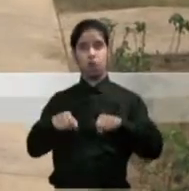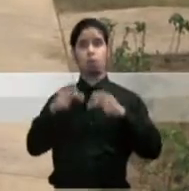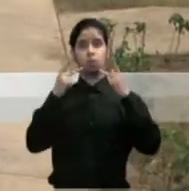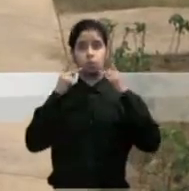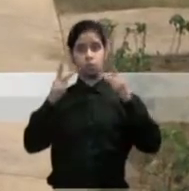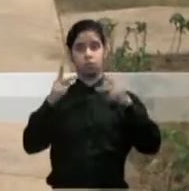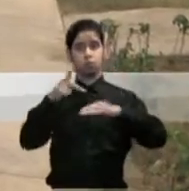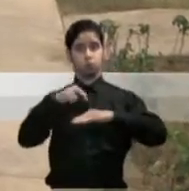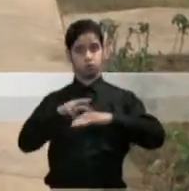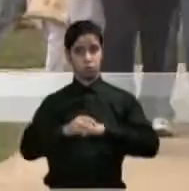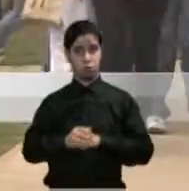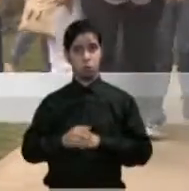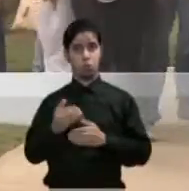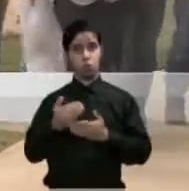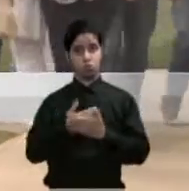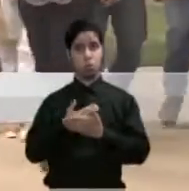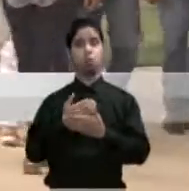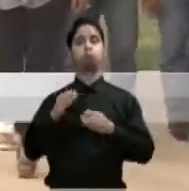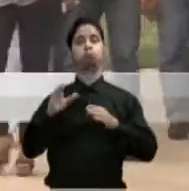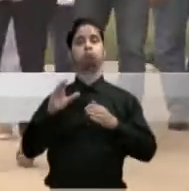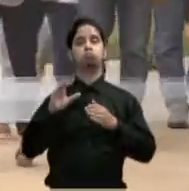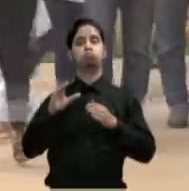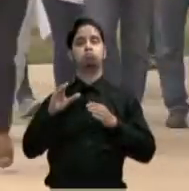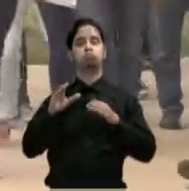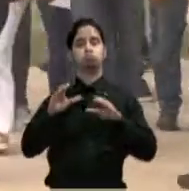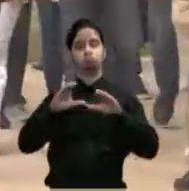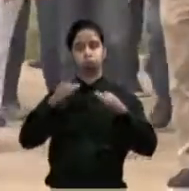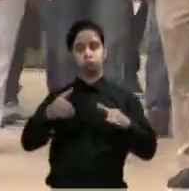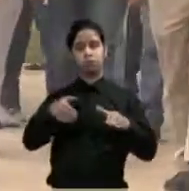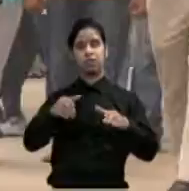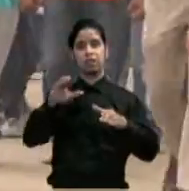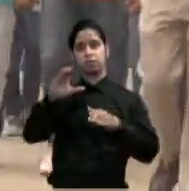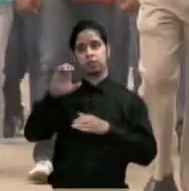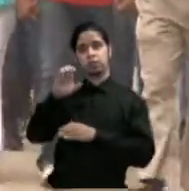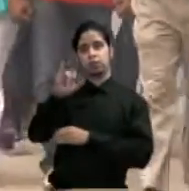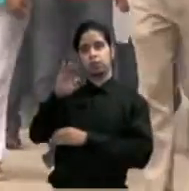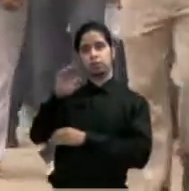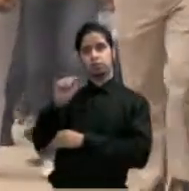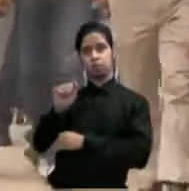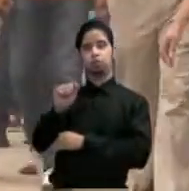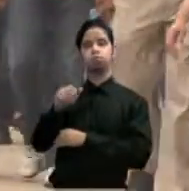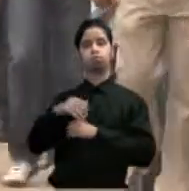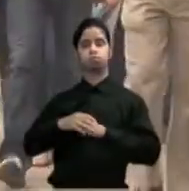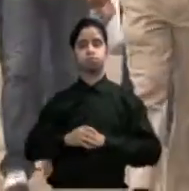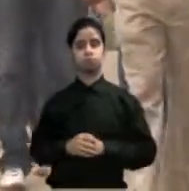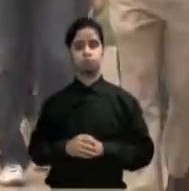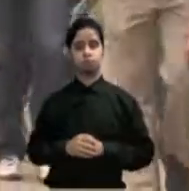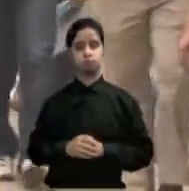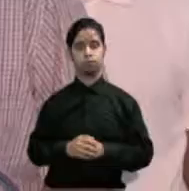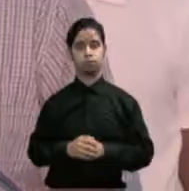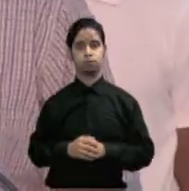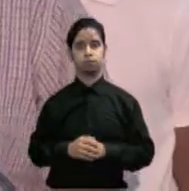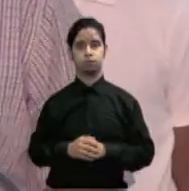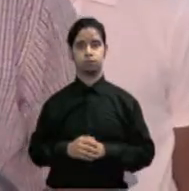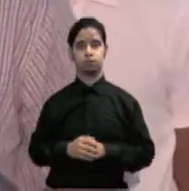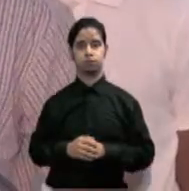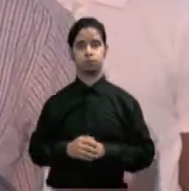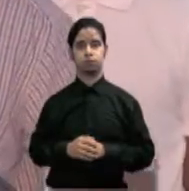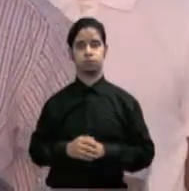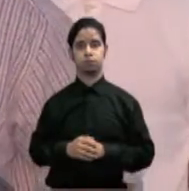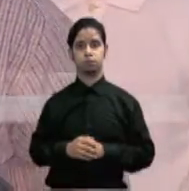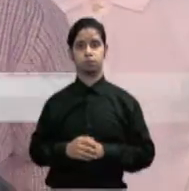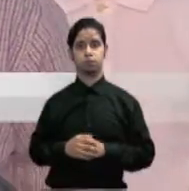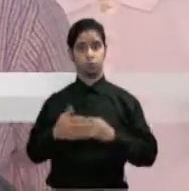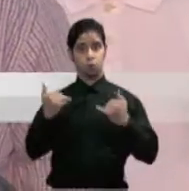del nuevo centro residencial de oportunidades educativas de Ceiba, una apuesta a los modelos educativos exitosos. Hoy